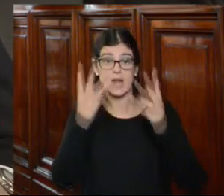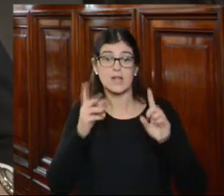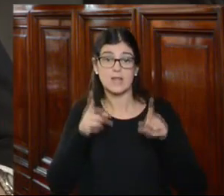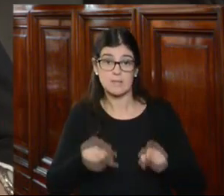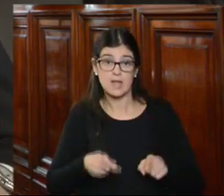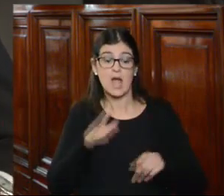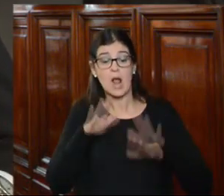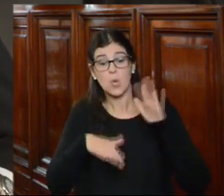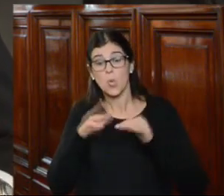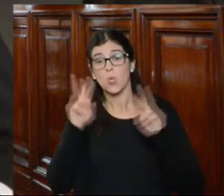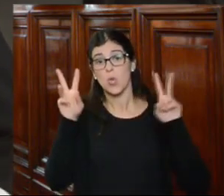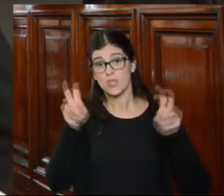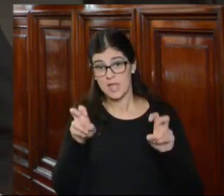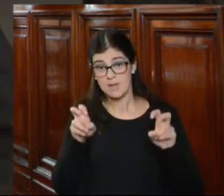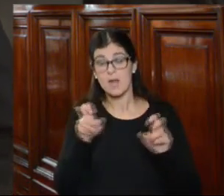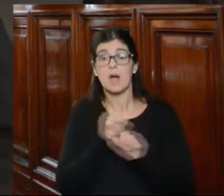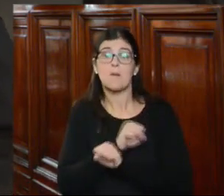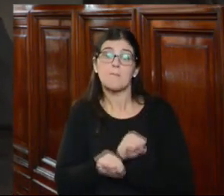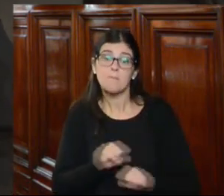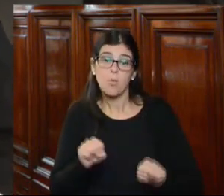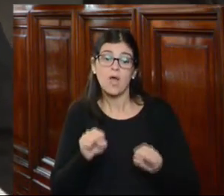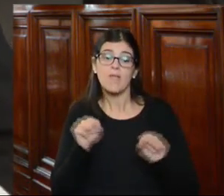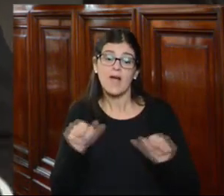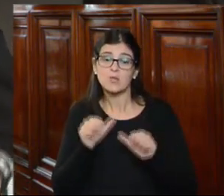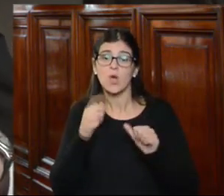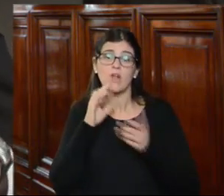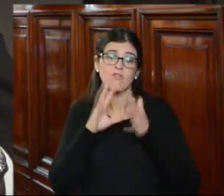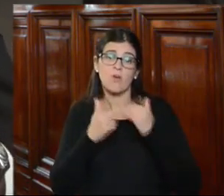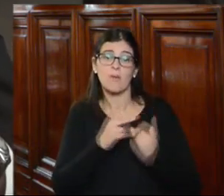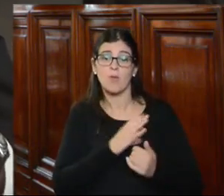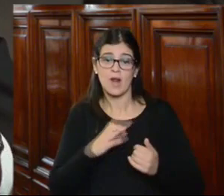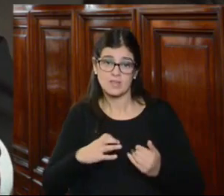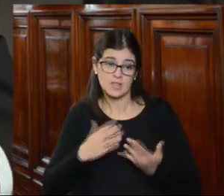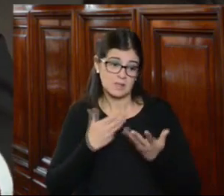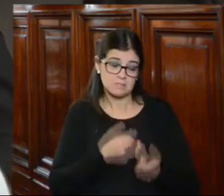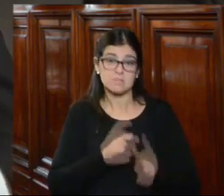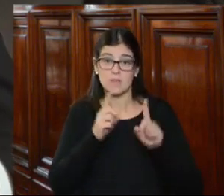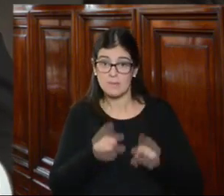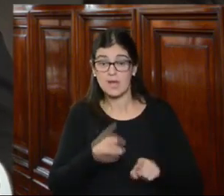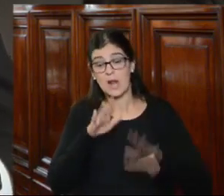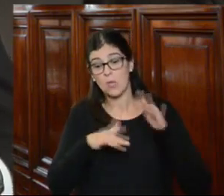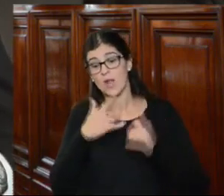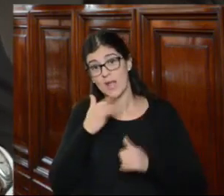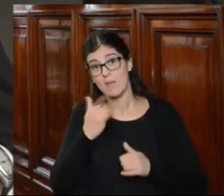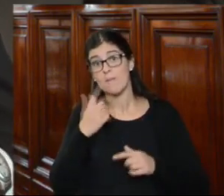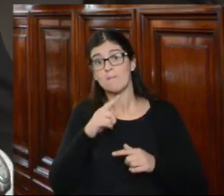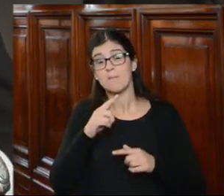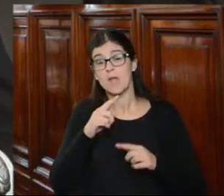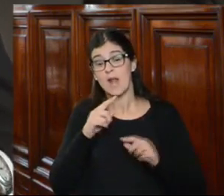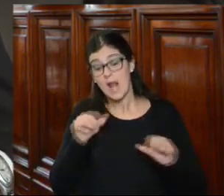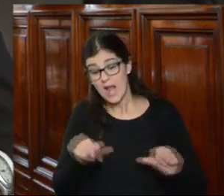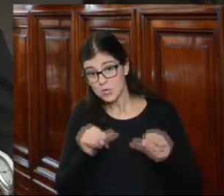sobre algunos temas puede actuar de oficio también en algunos casos aunque generalmente la actuación